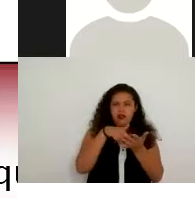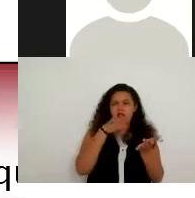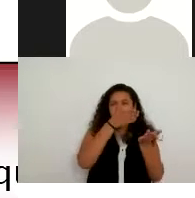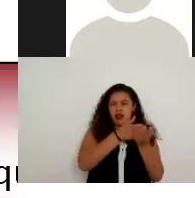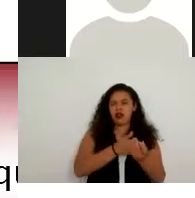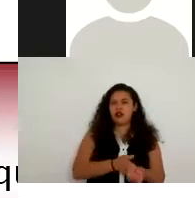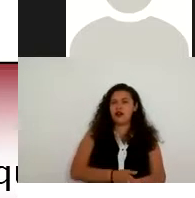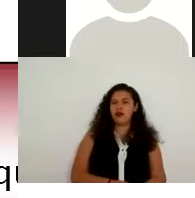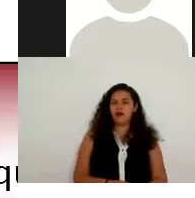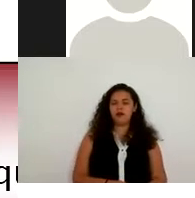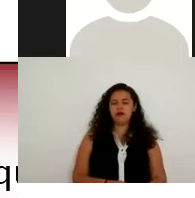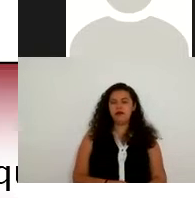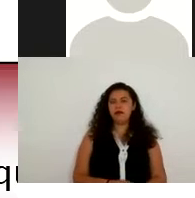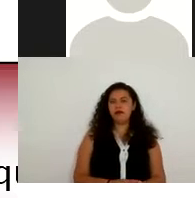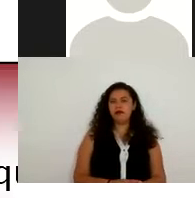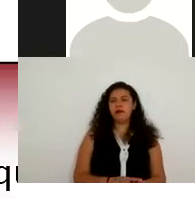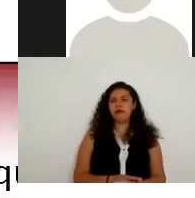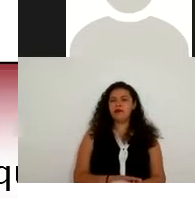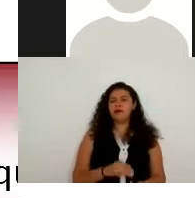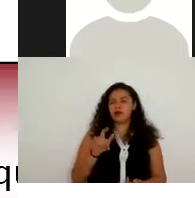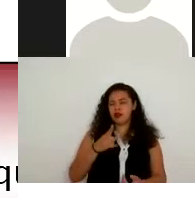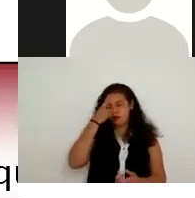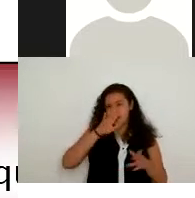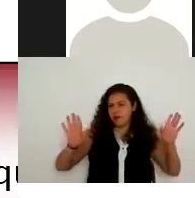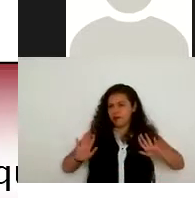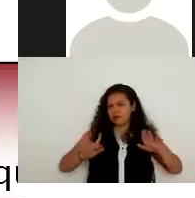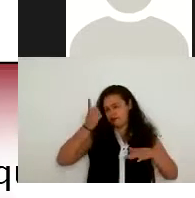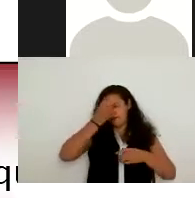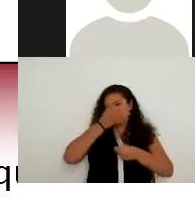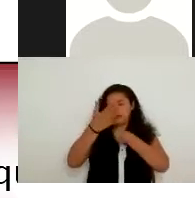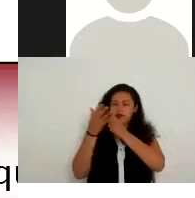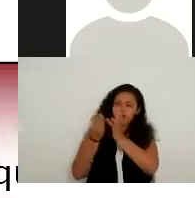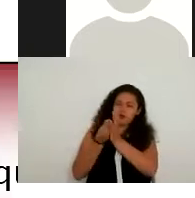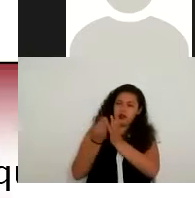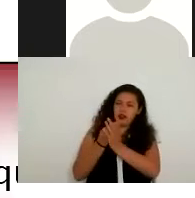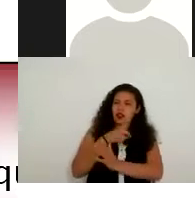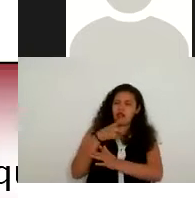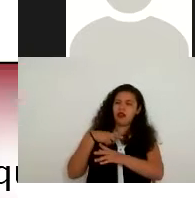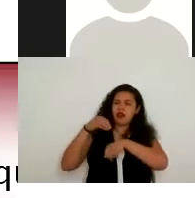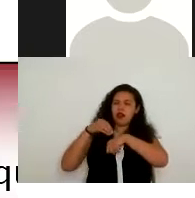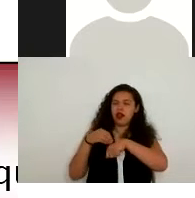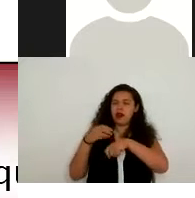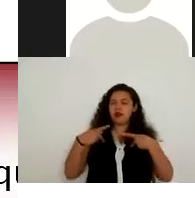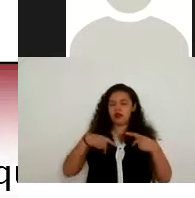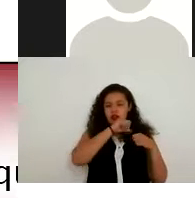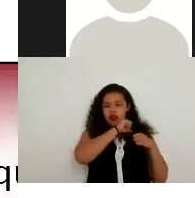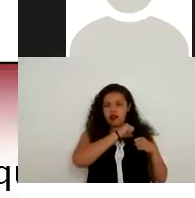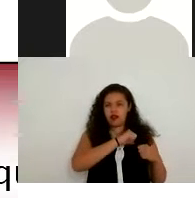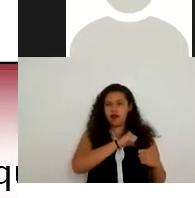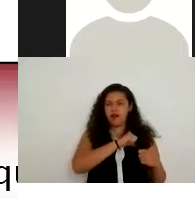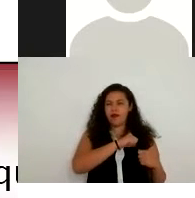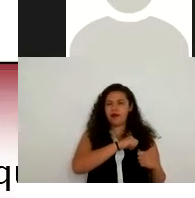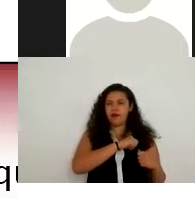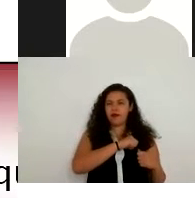condiciones del aviso de privacidad que se debe señalar ante quién ante qué instancia dentro de la propia institución